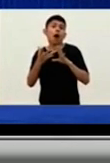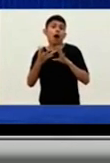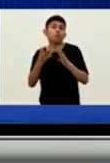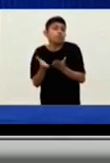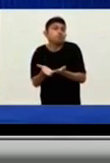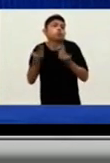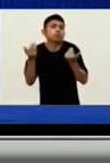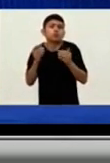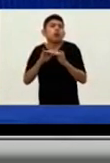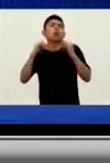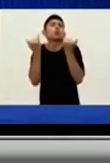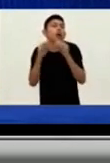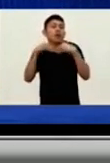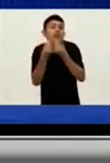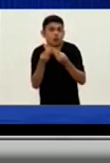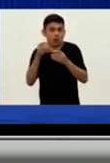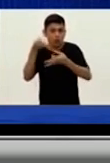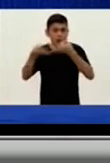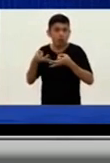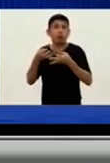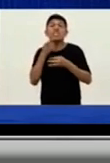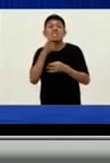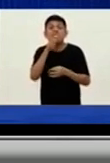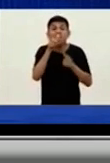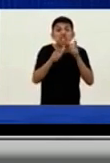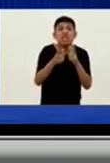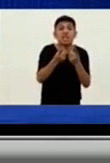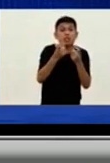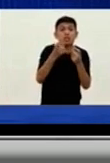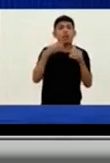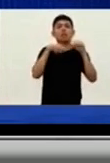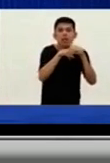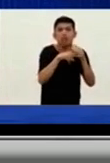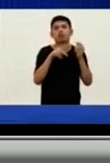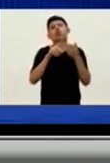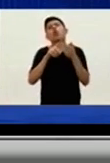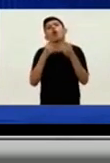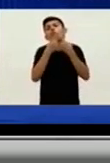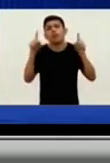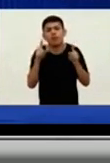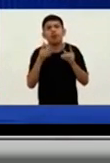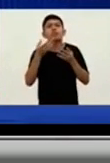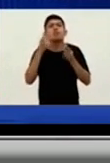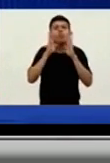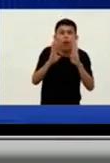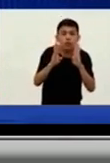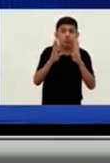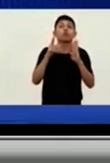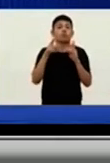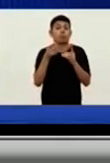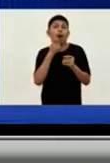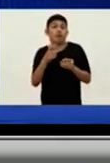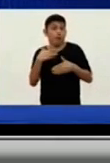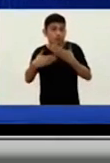rápido al diagnóstico de laboratorio, aquellos que van a requerir una internación, una intervención diferente. También